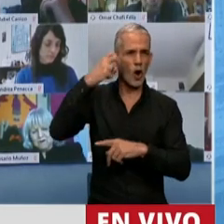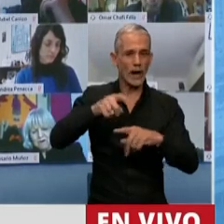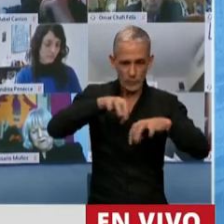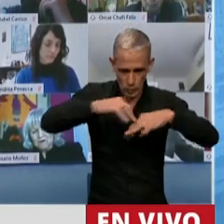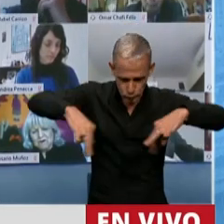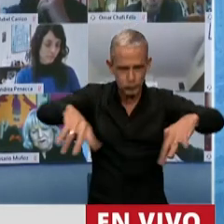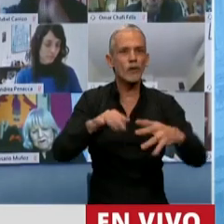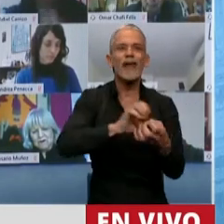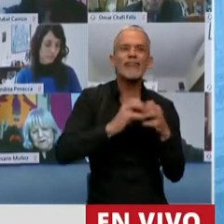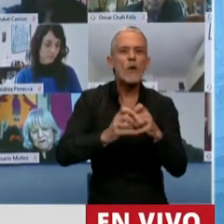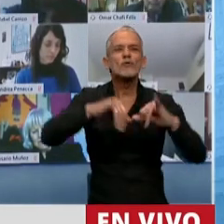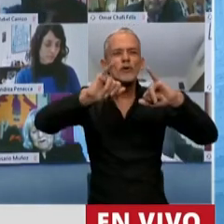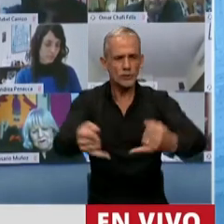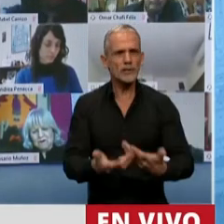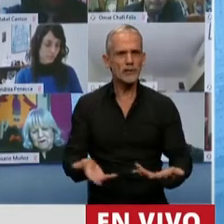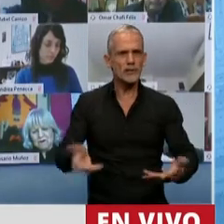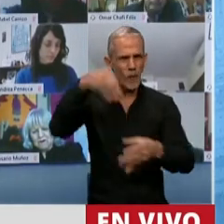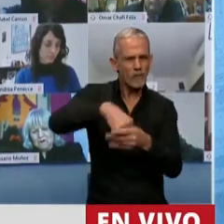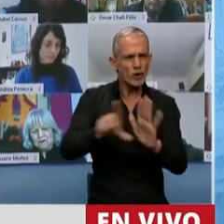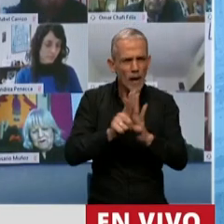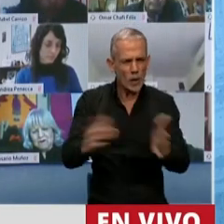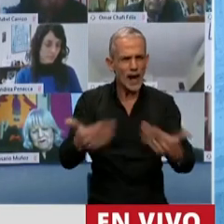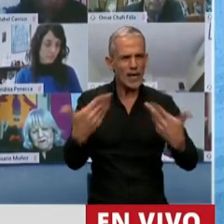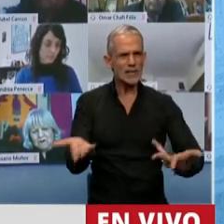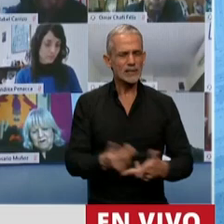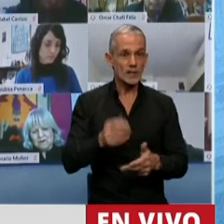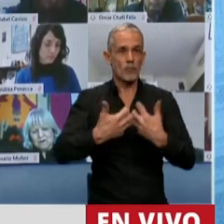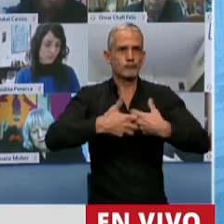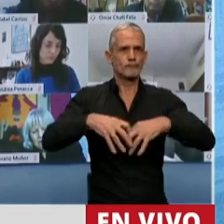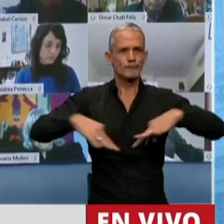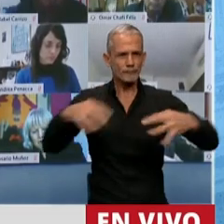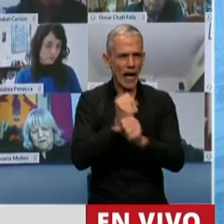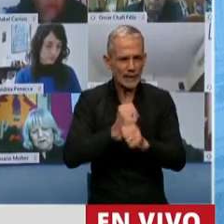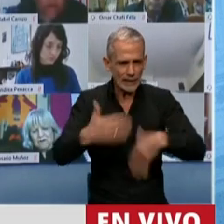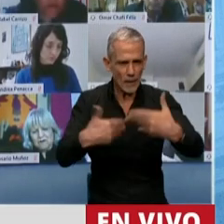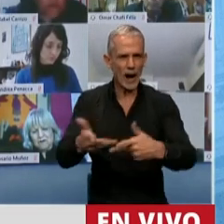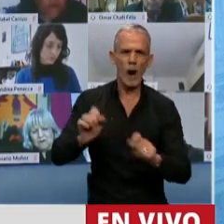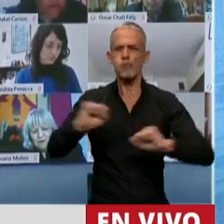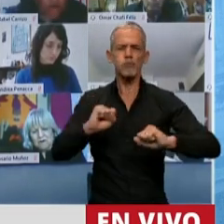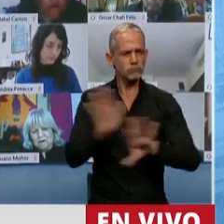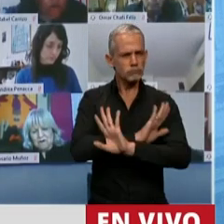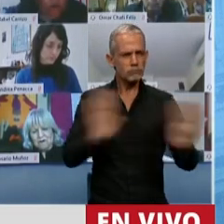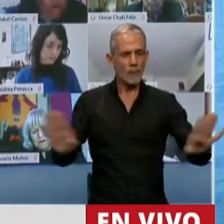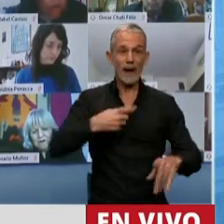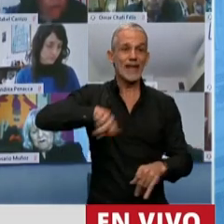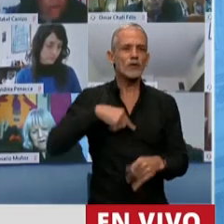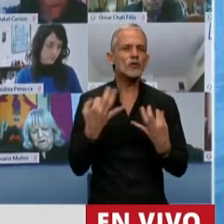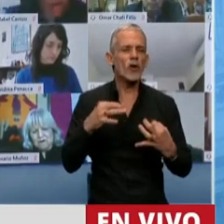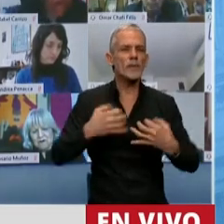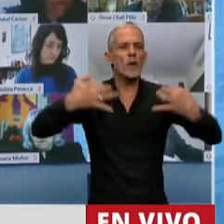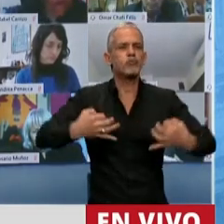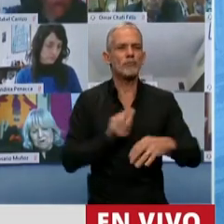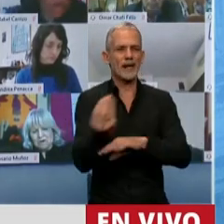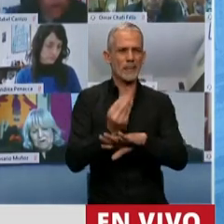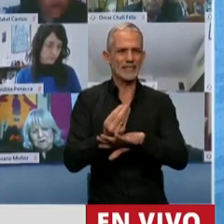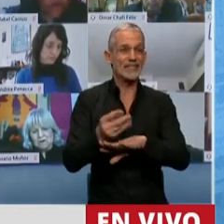Eso es republicano. Votemos la ley a funcionar, no nos vamos a dejar a provocar y tenemos que ser dignos